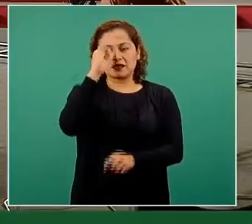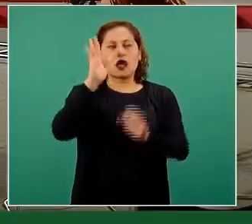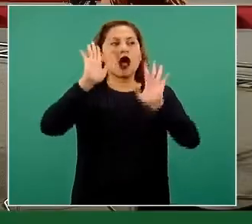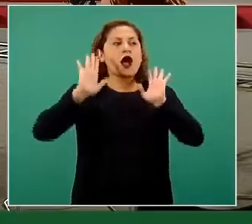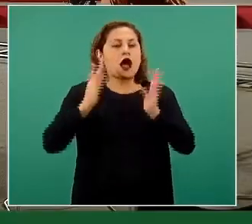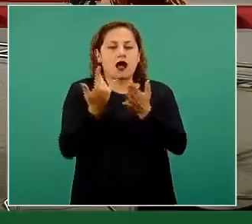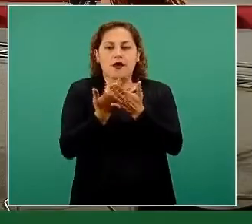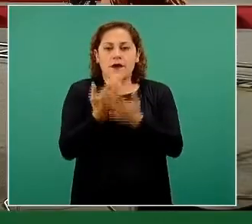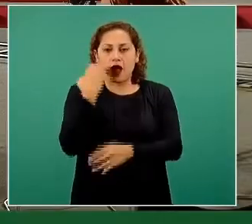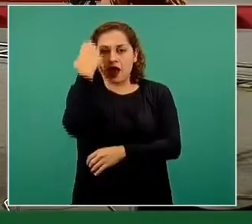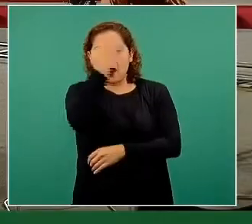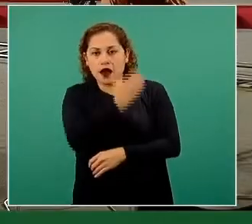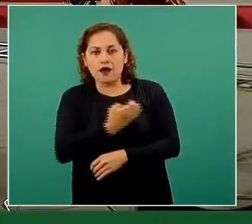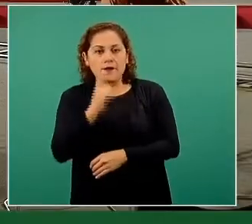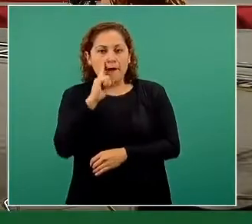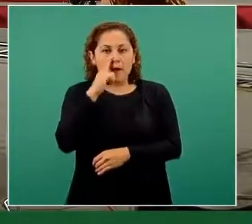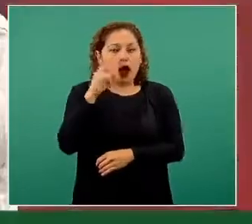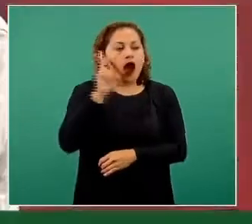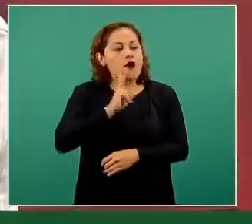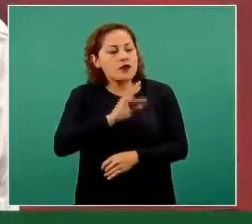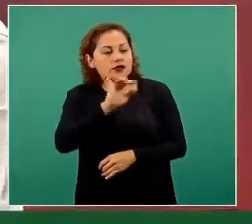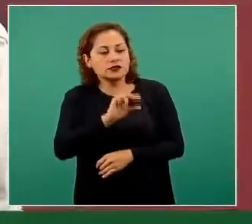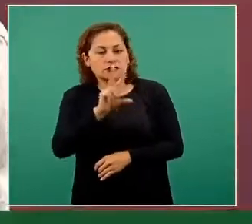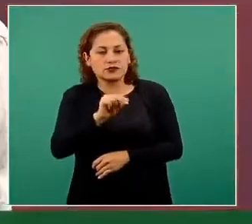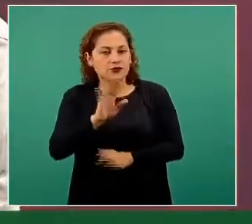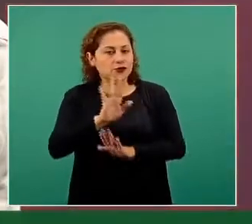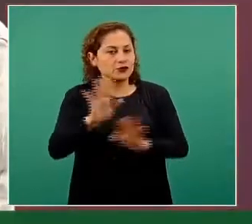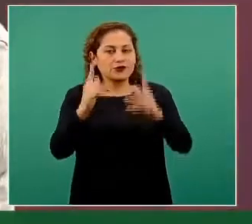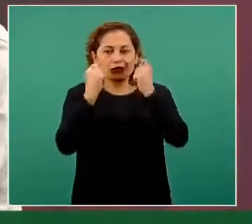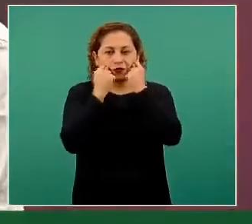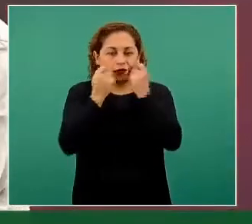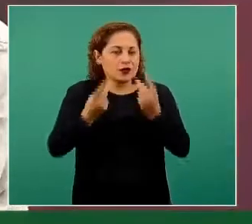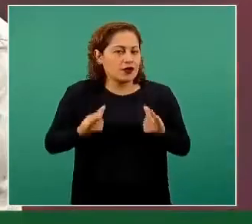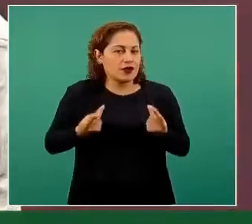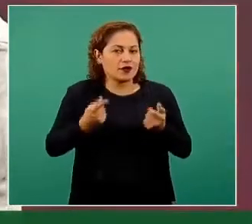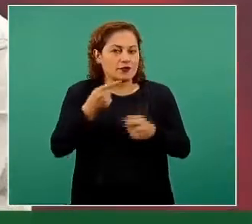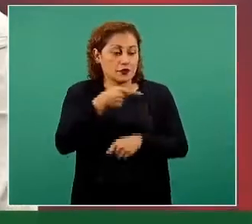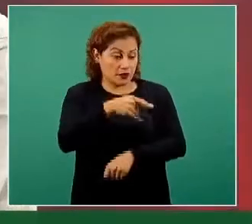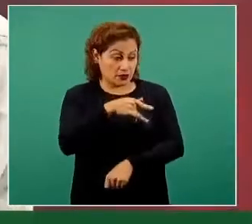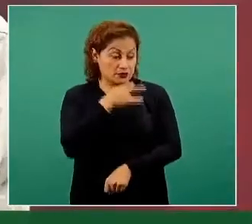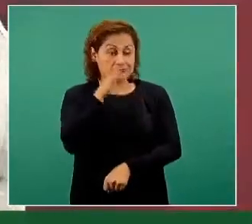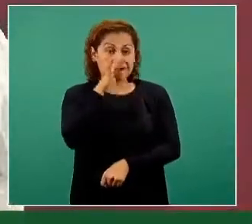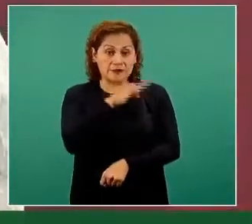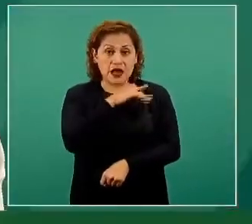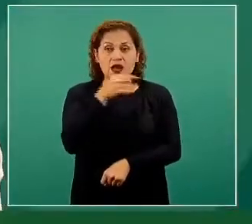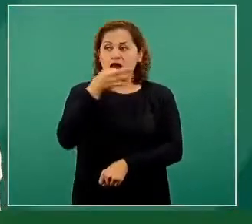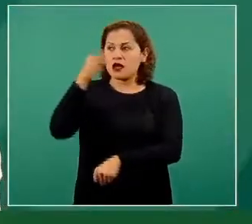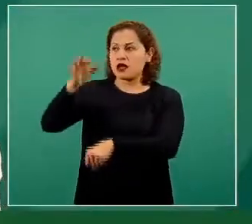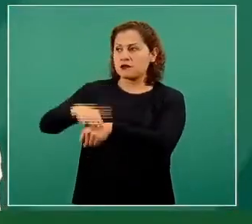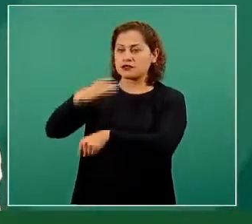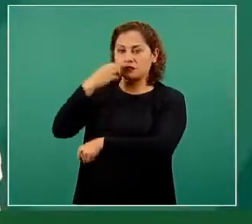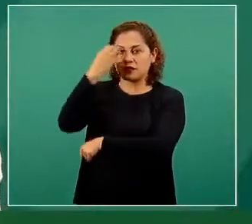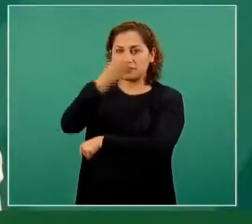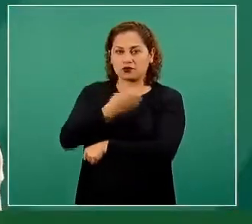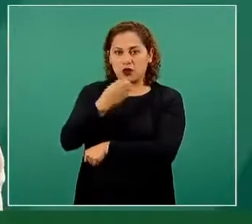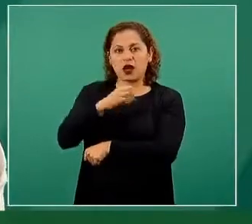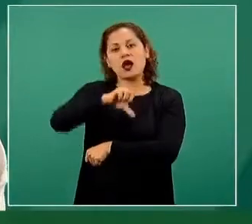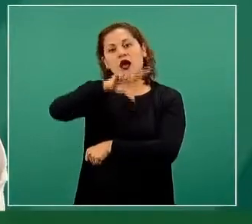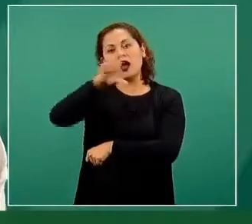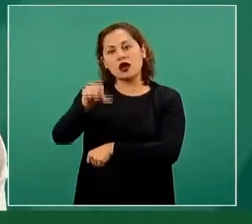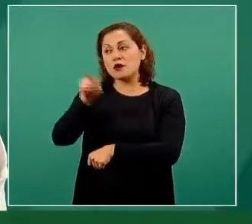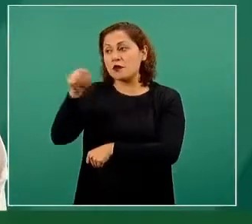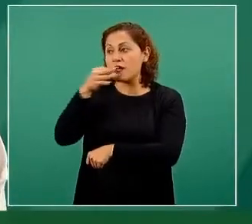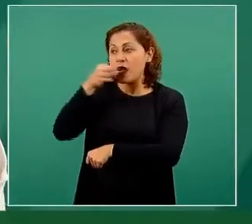del virus SARS-CoV-2. Si tiene síntomas, alerte. Y dejemos que las autoridades sanitarias locales,